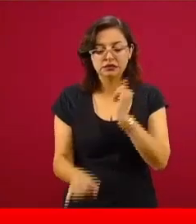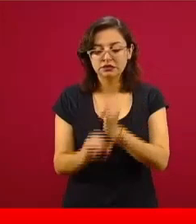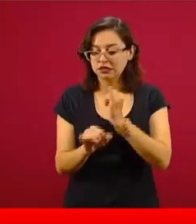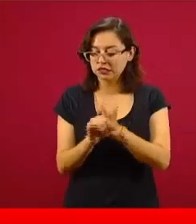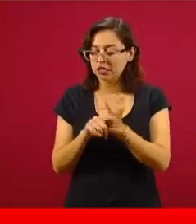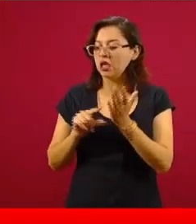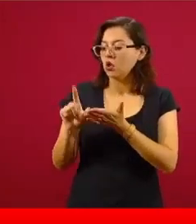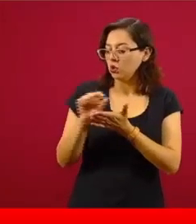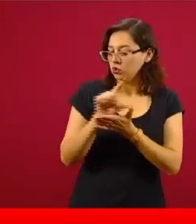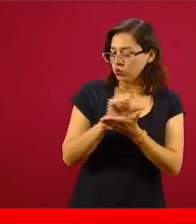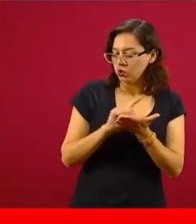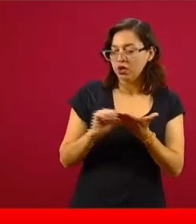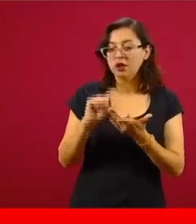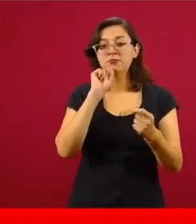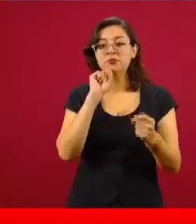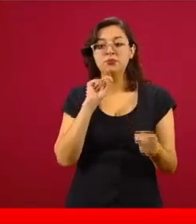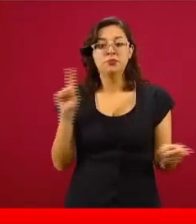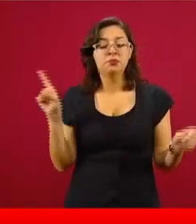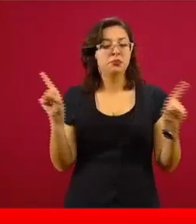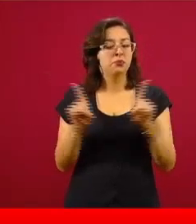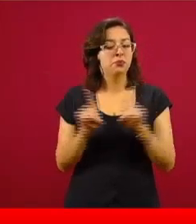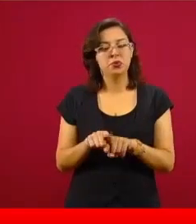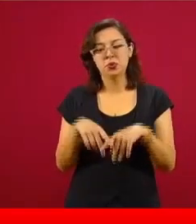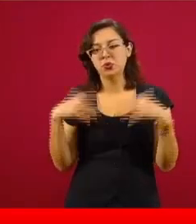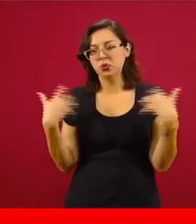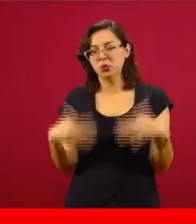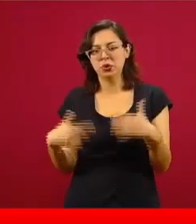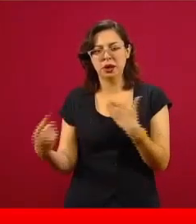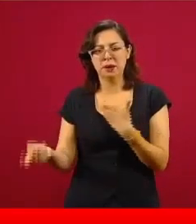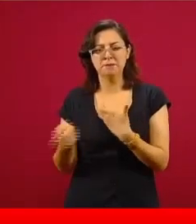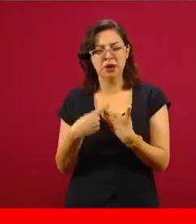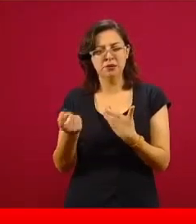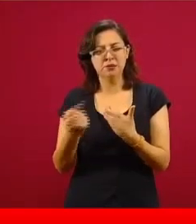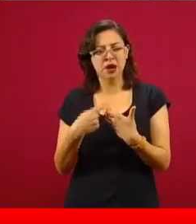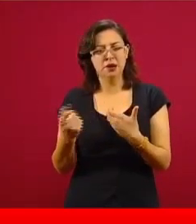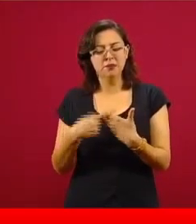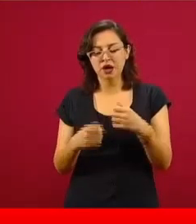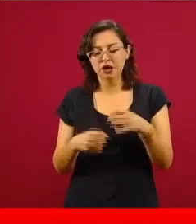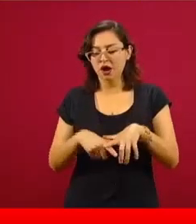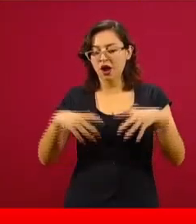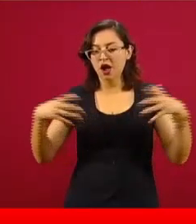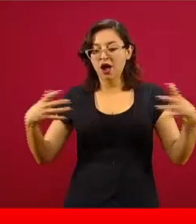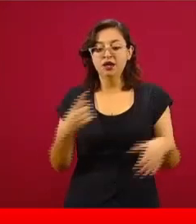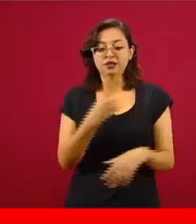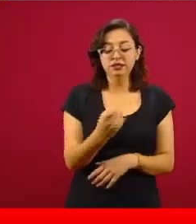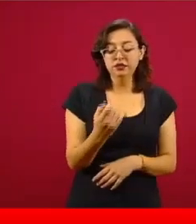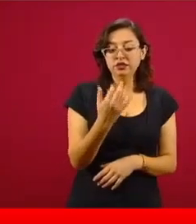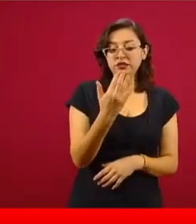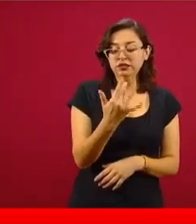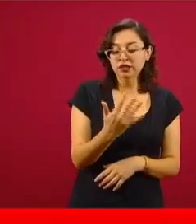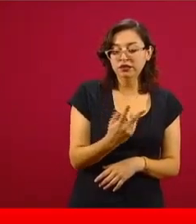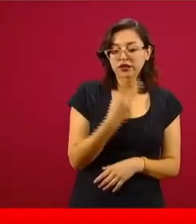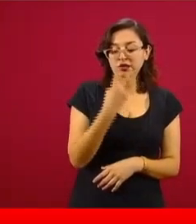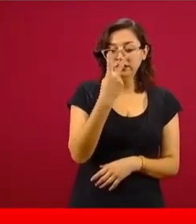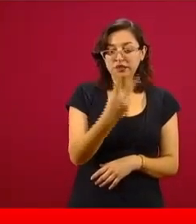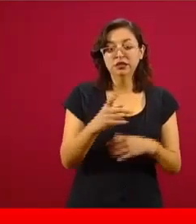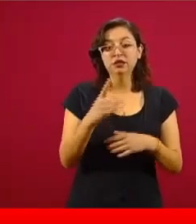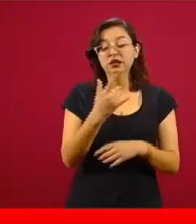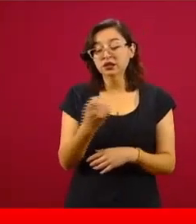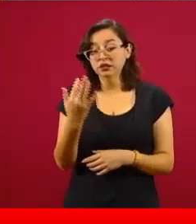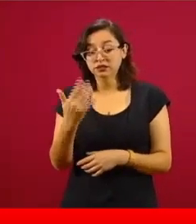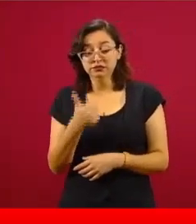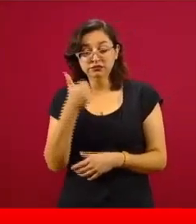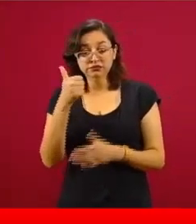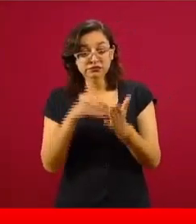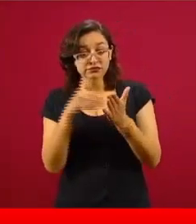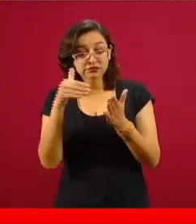mucho. Twitter ha tenido un incremento de los usuarios, de 152 a 166 millones de usuarios en todo el